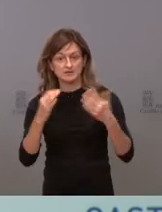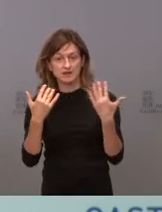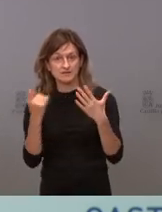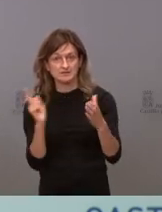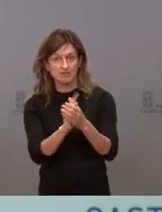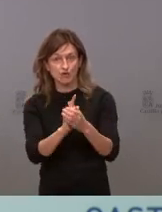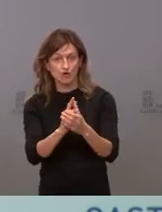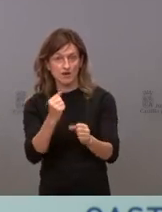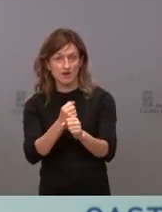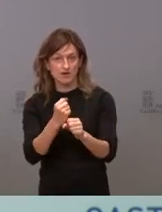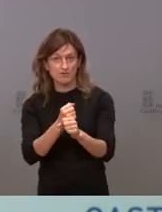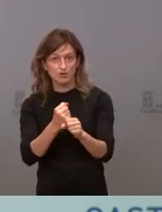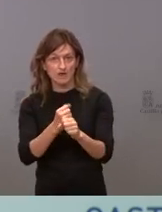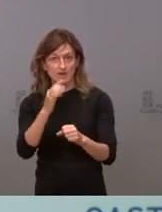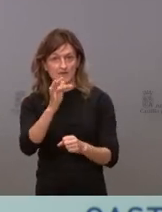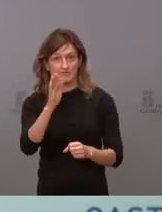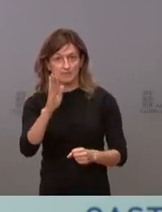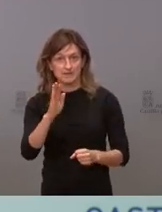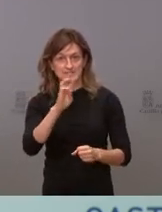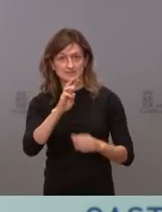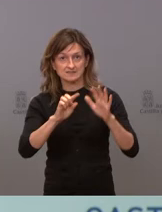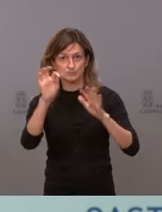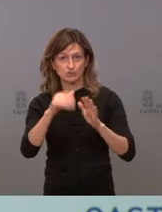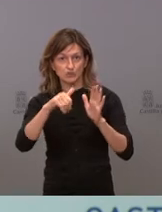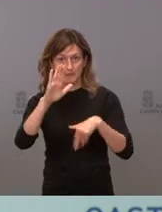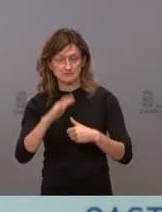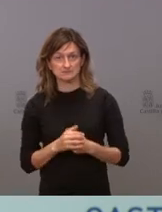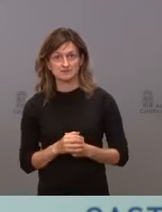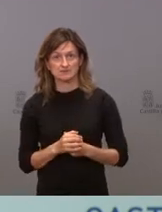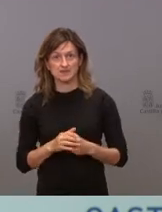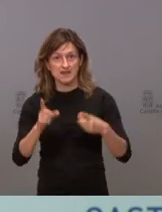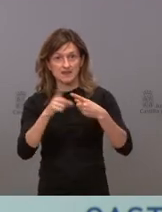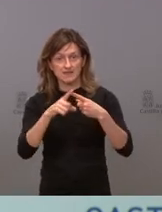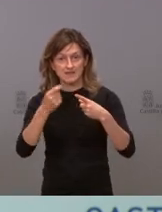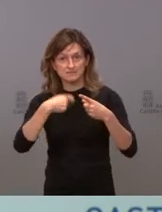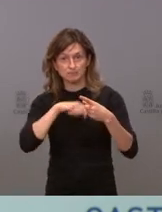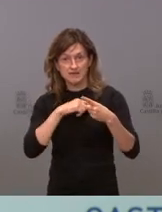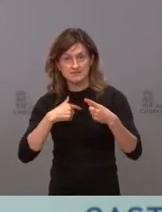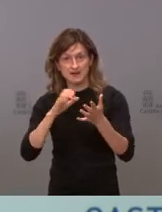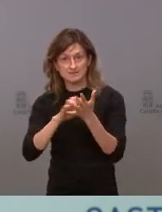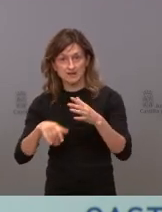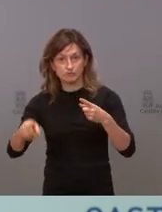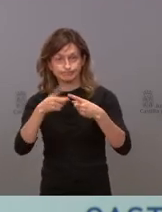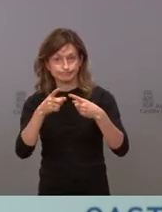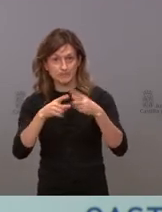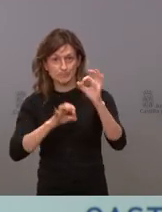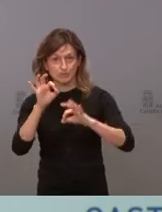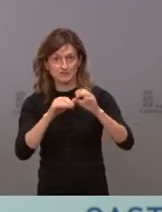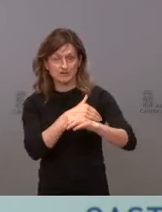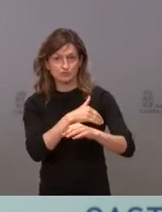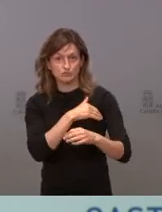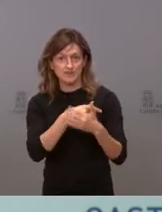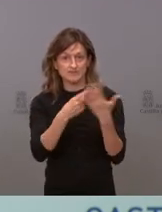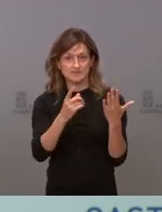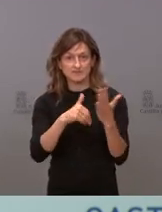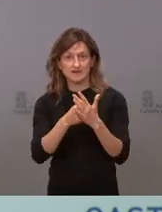en FP supera el 76%. Estamos a la cabeza de España, de toda España, en porcentaje de estudiantes de 16